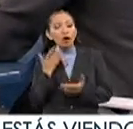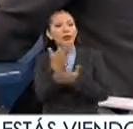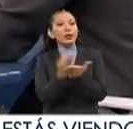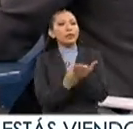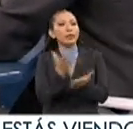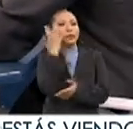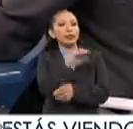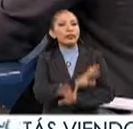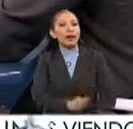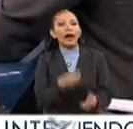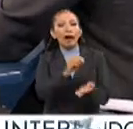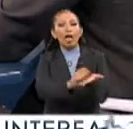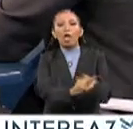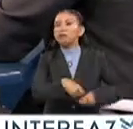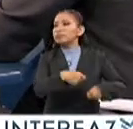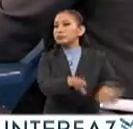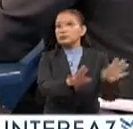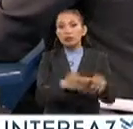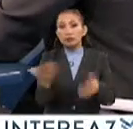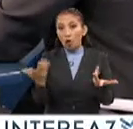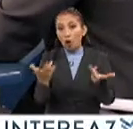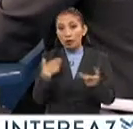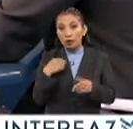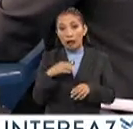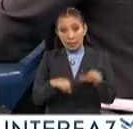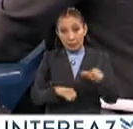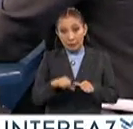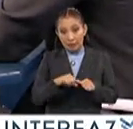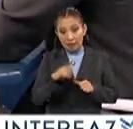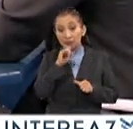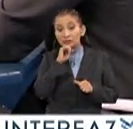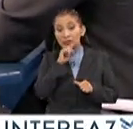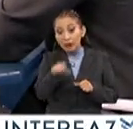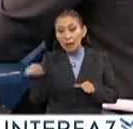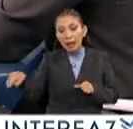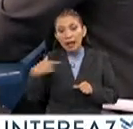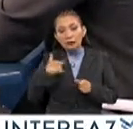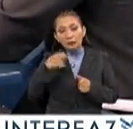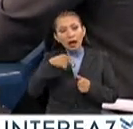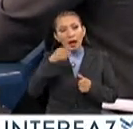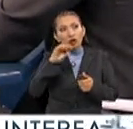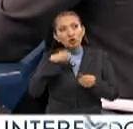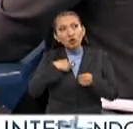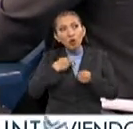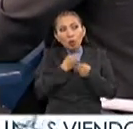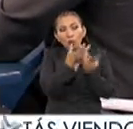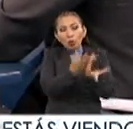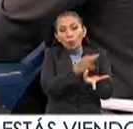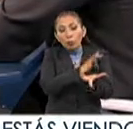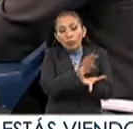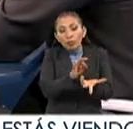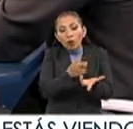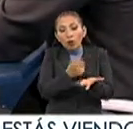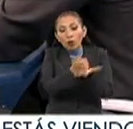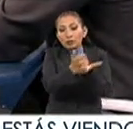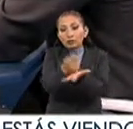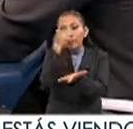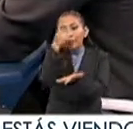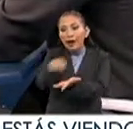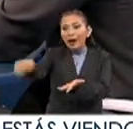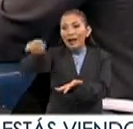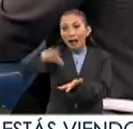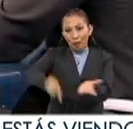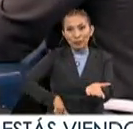hacer un dibujo bonito, a desarrollar sus actividades artísticas, sino también que este mecanismo de expresión va a servir para que